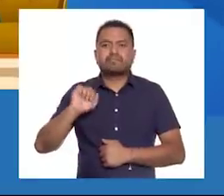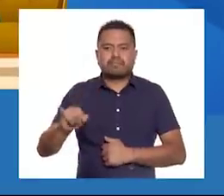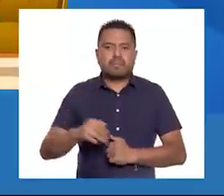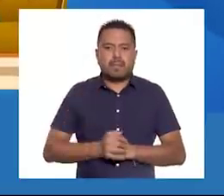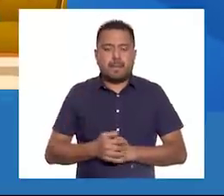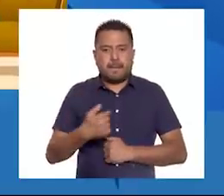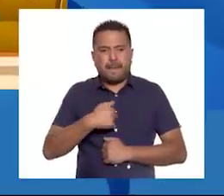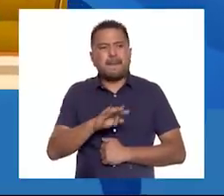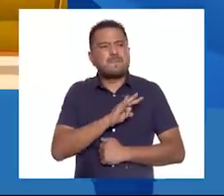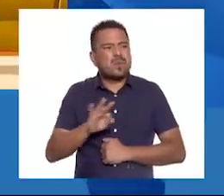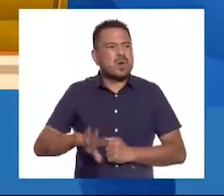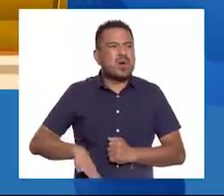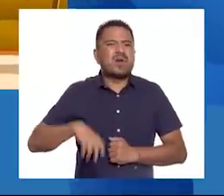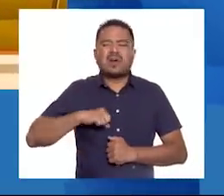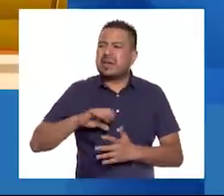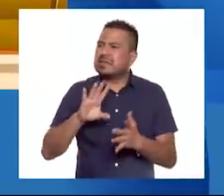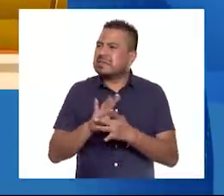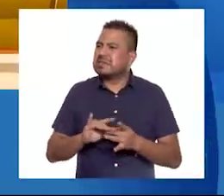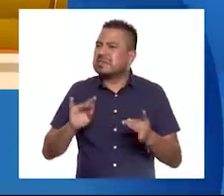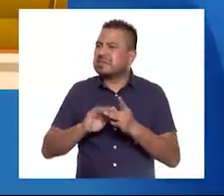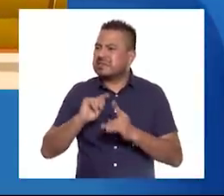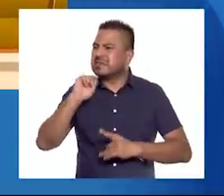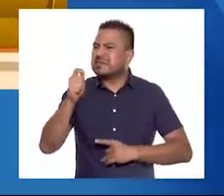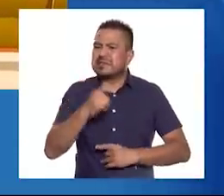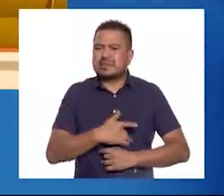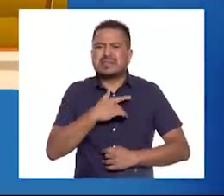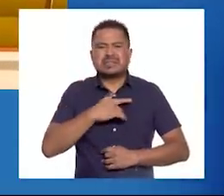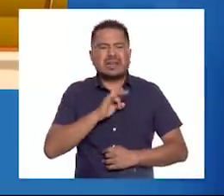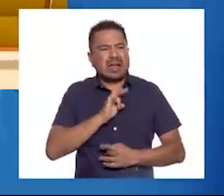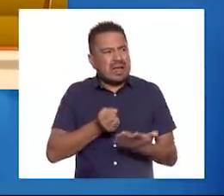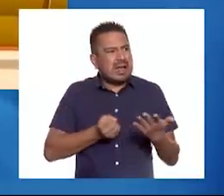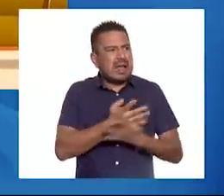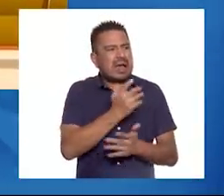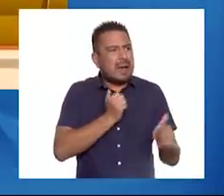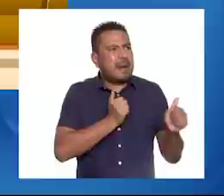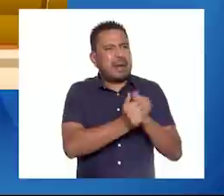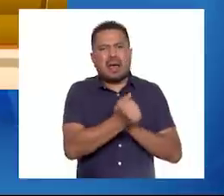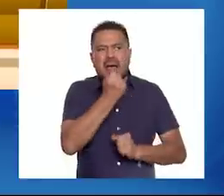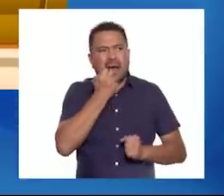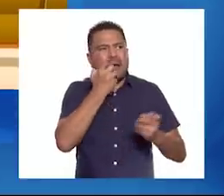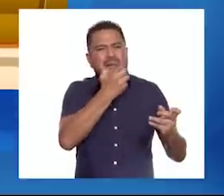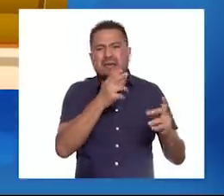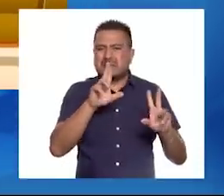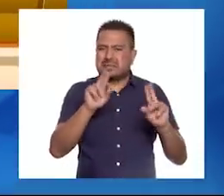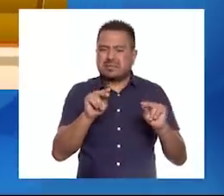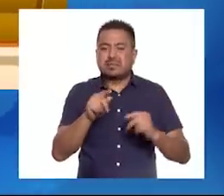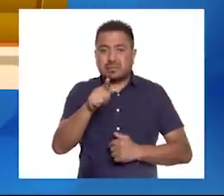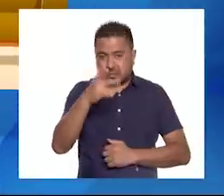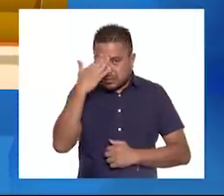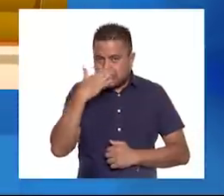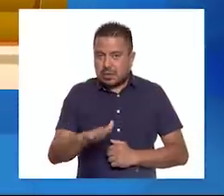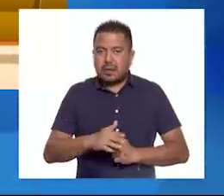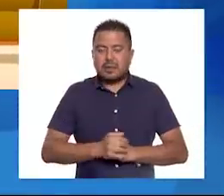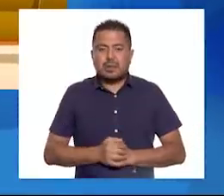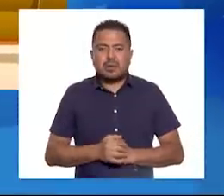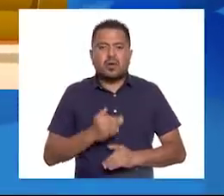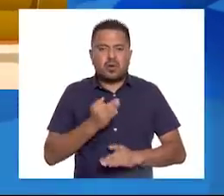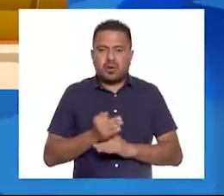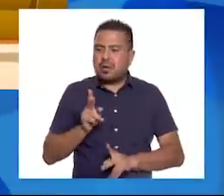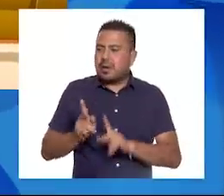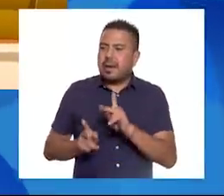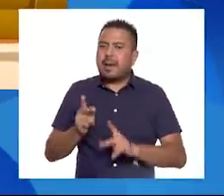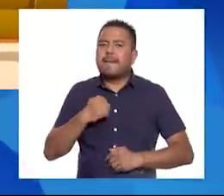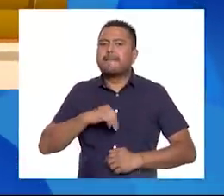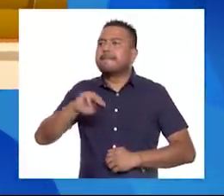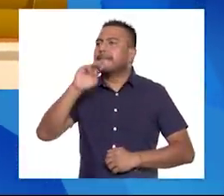Puedo esforzarme para explicar lo que siento en lugar de salir corriendo o gritar. ¿Sabes? Voy a platicar con